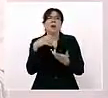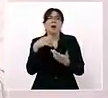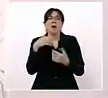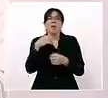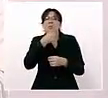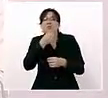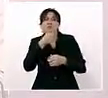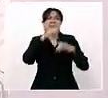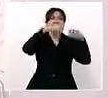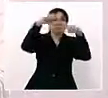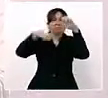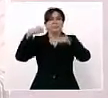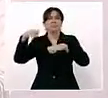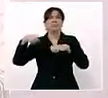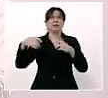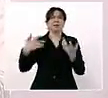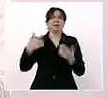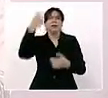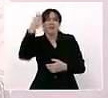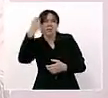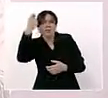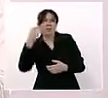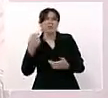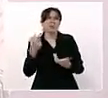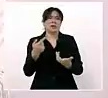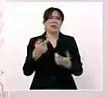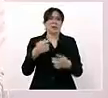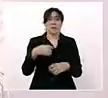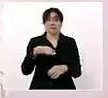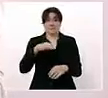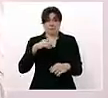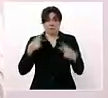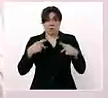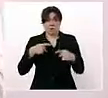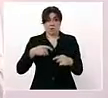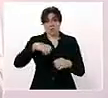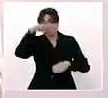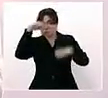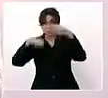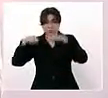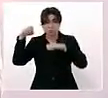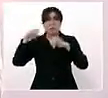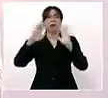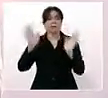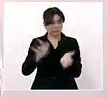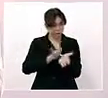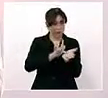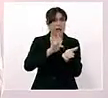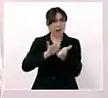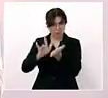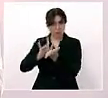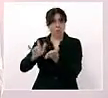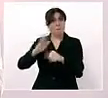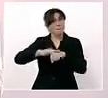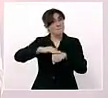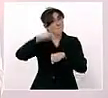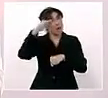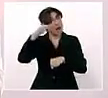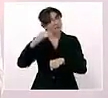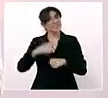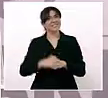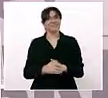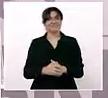entregarse las pensiones a partir de los 65 años. Ya se están inscribiendo adultos